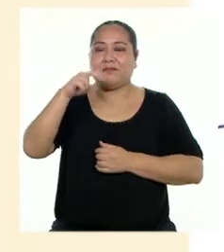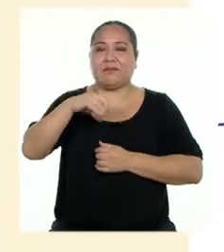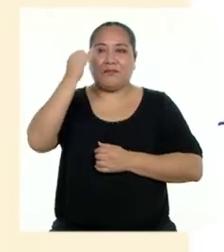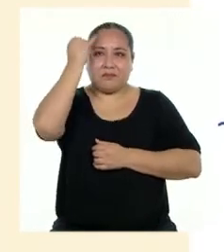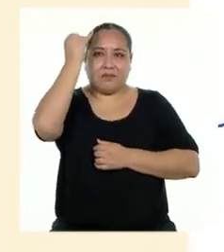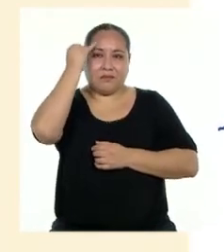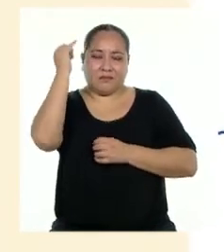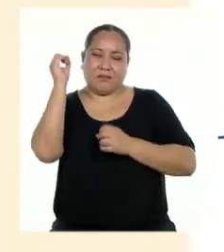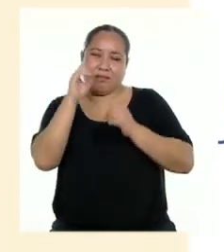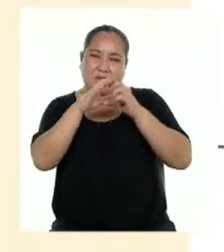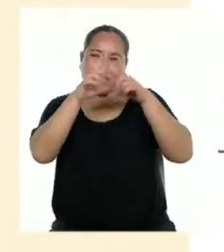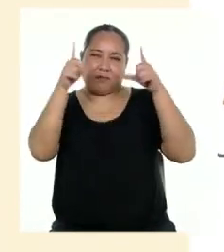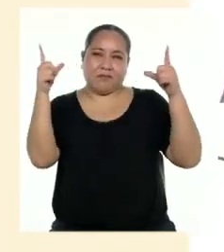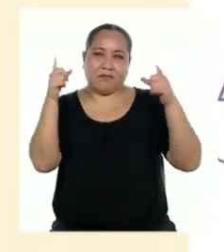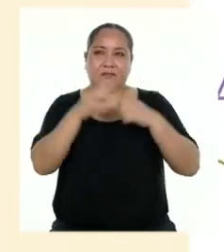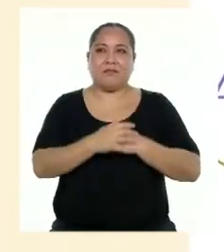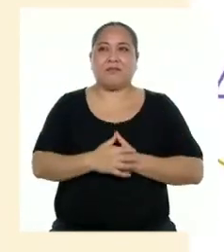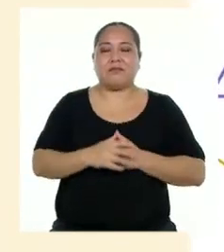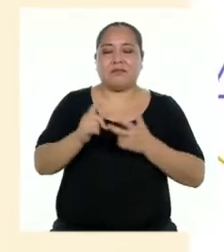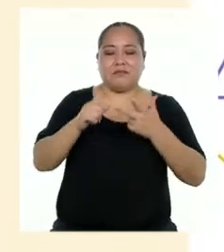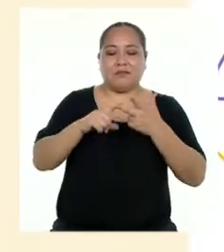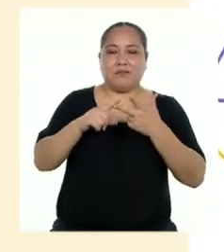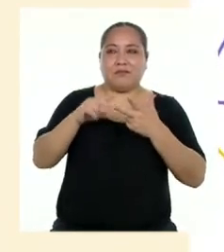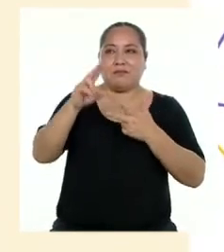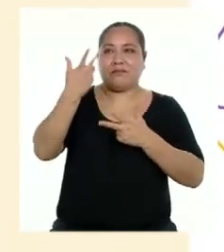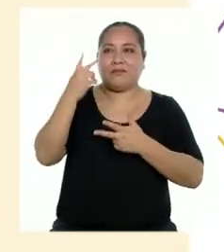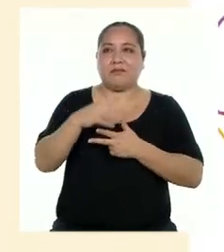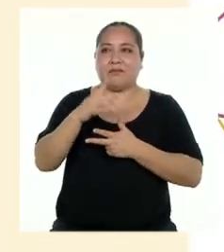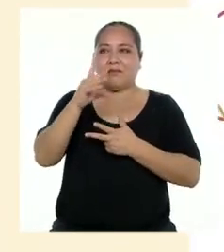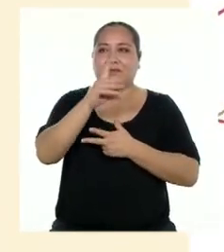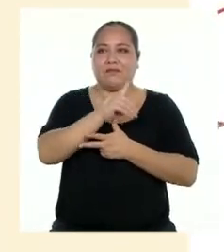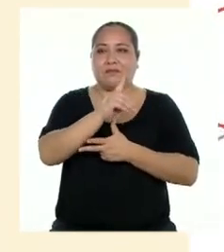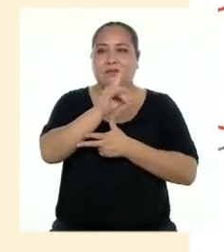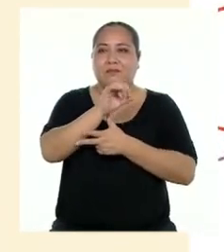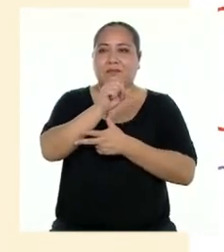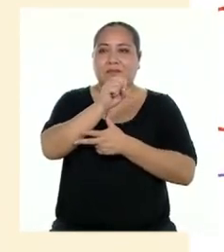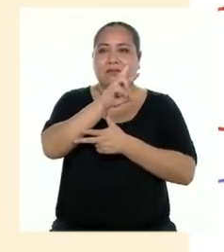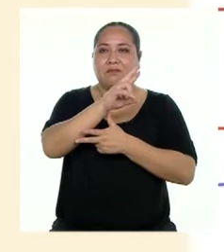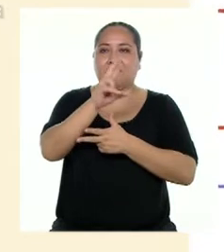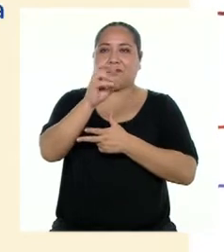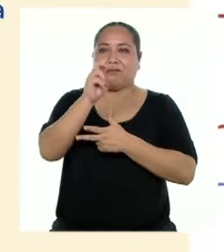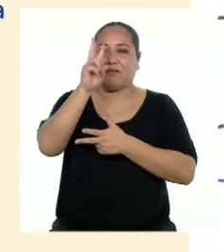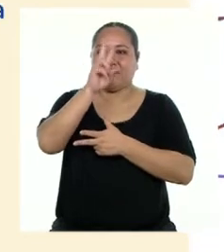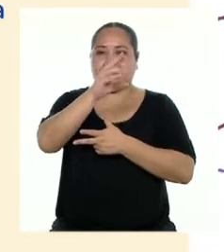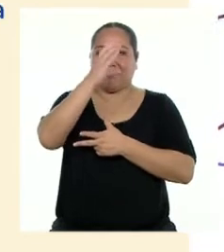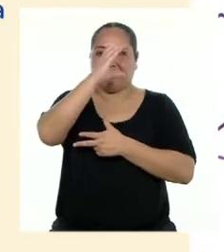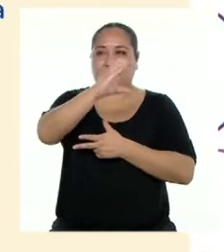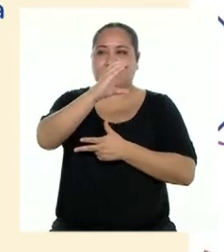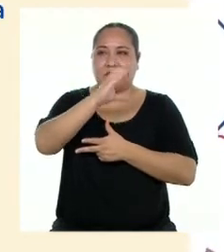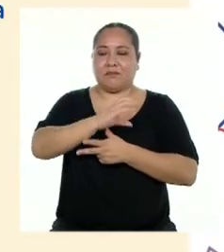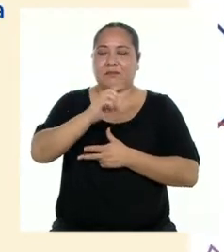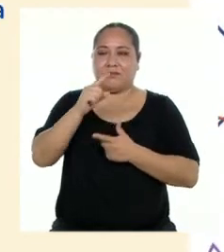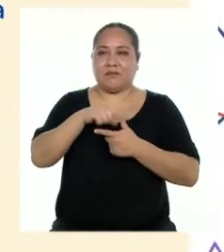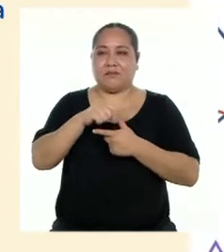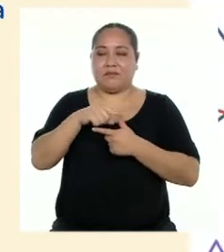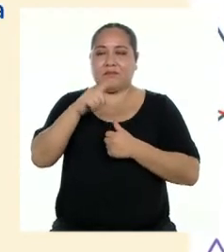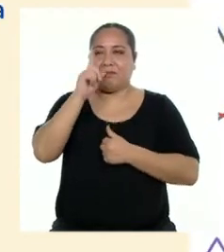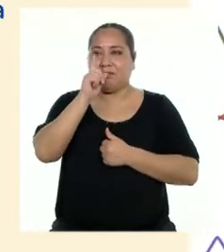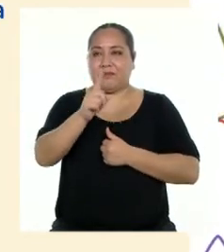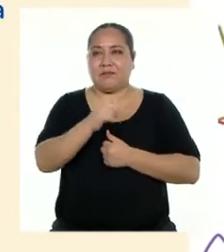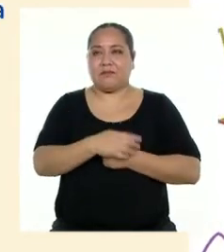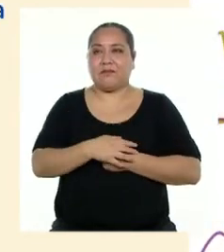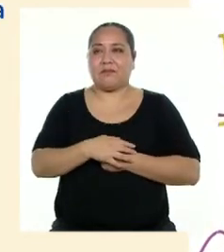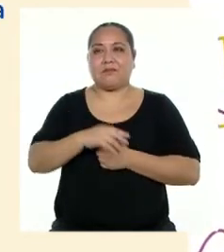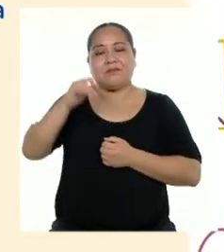generales. En tercer lugar, está el desarrollo con dos párrafos. En uno, podemos hacer